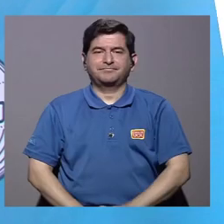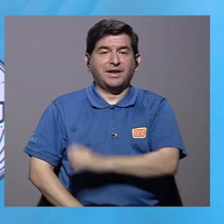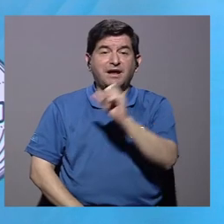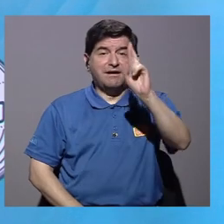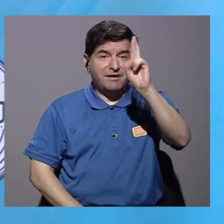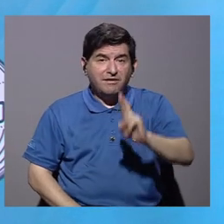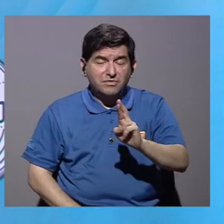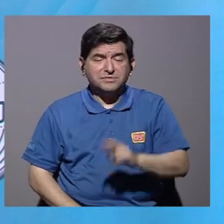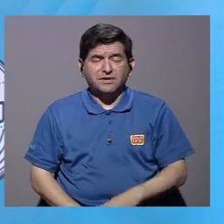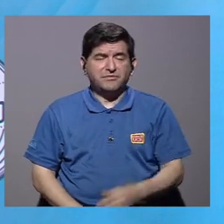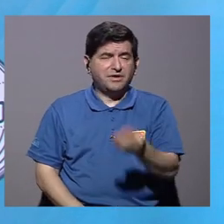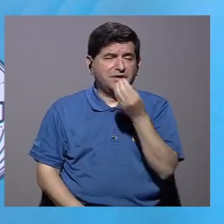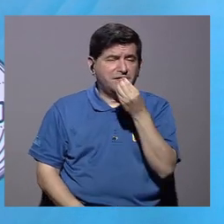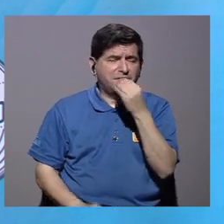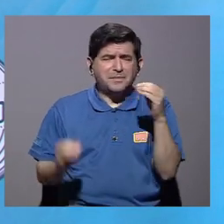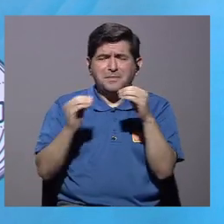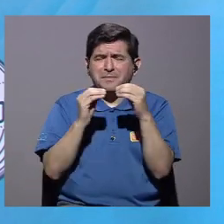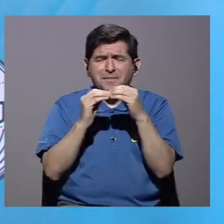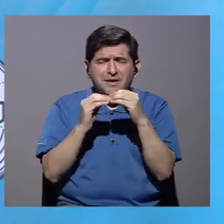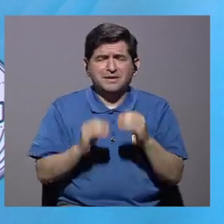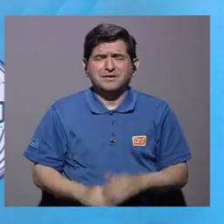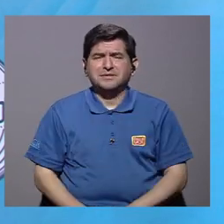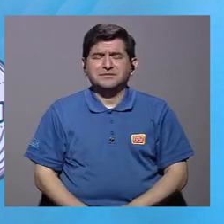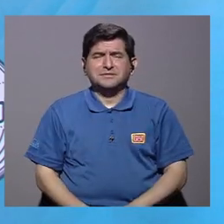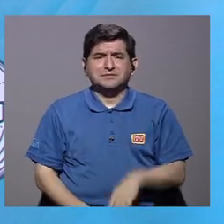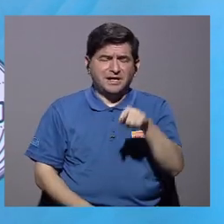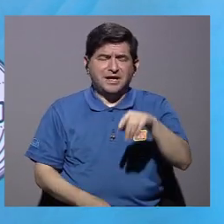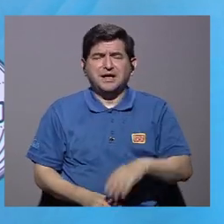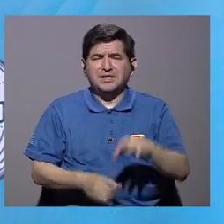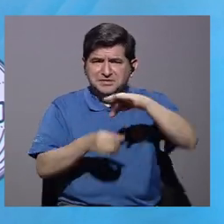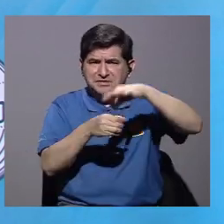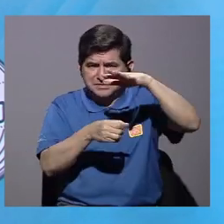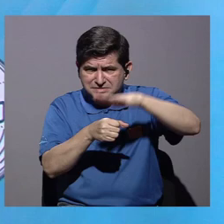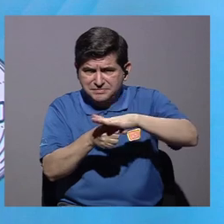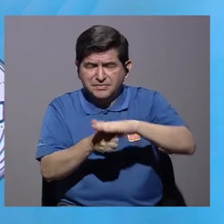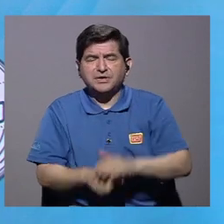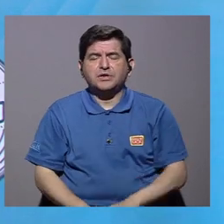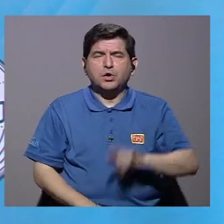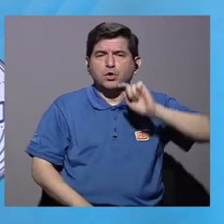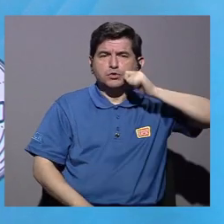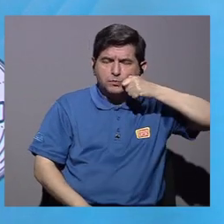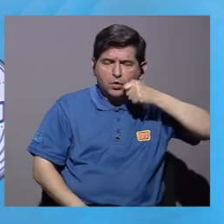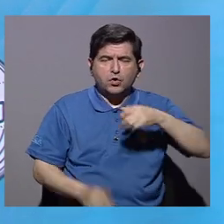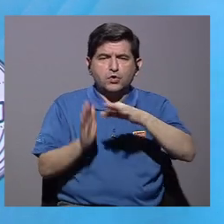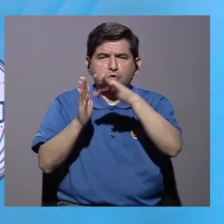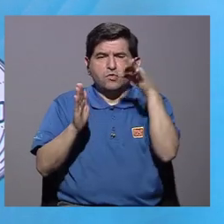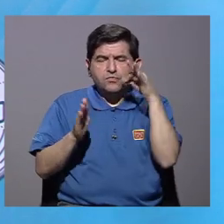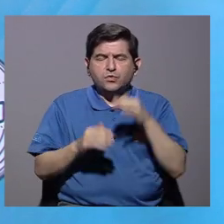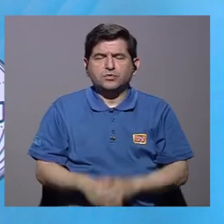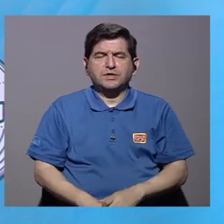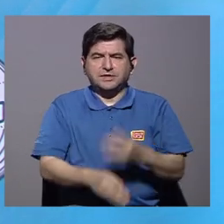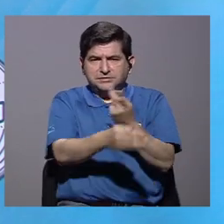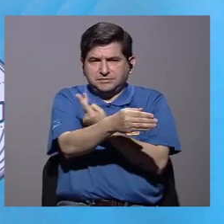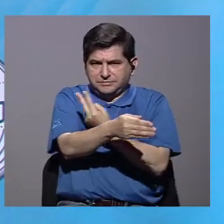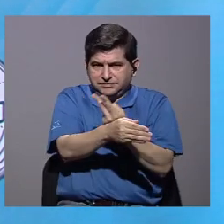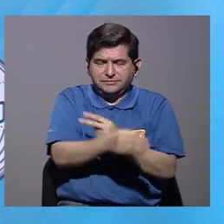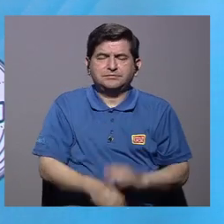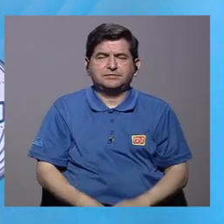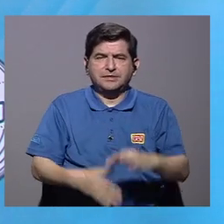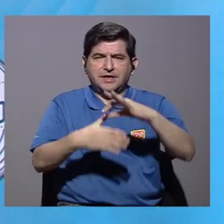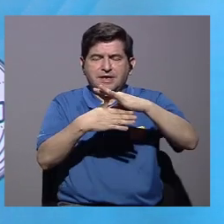En Costa Rica los alimentos que más se consumen son los granos básicos, el pollo, las frutas, verduras,